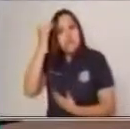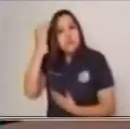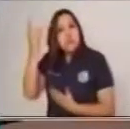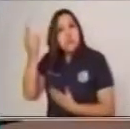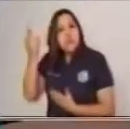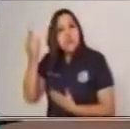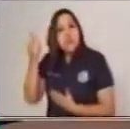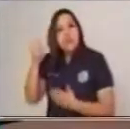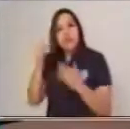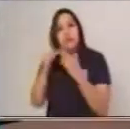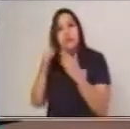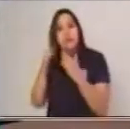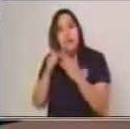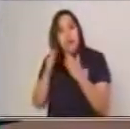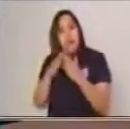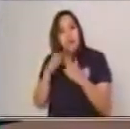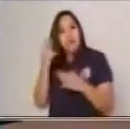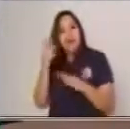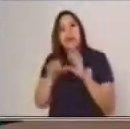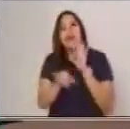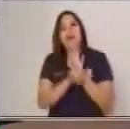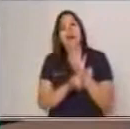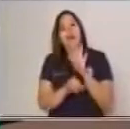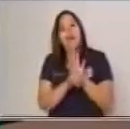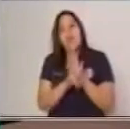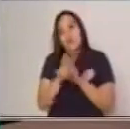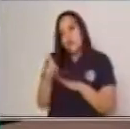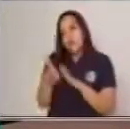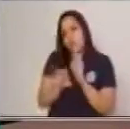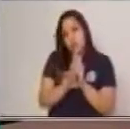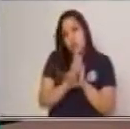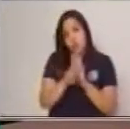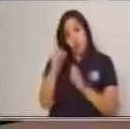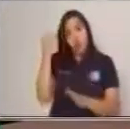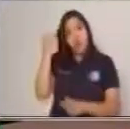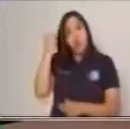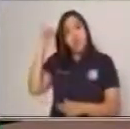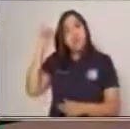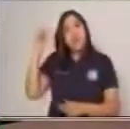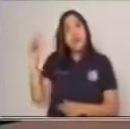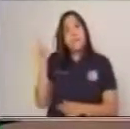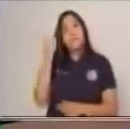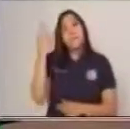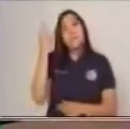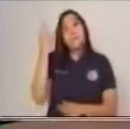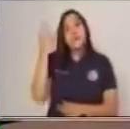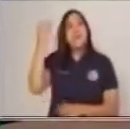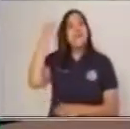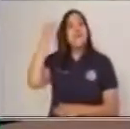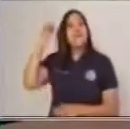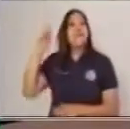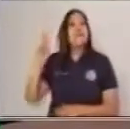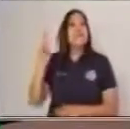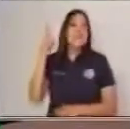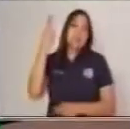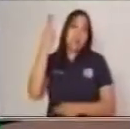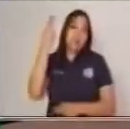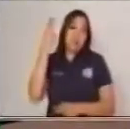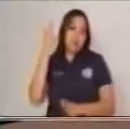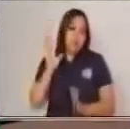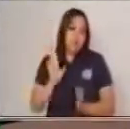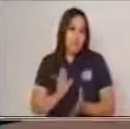desde casa la identificación de una idea principal y una idea secundaria.